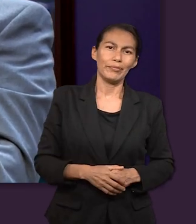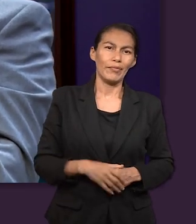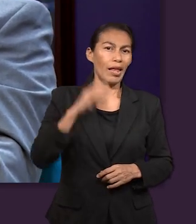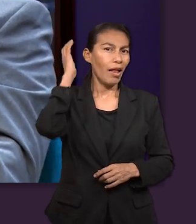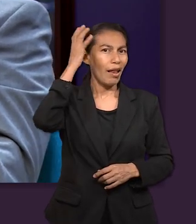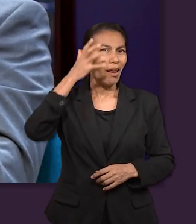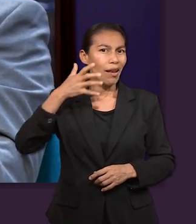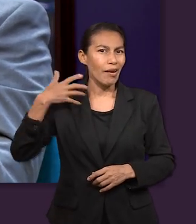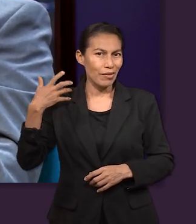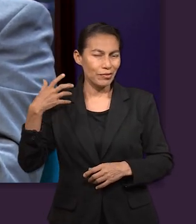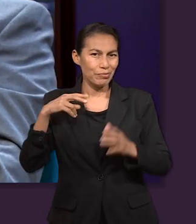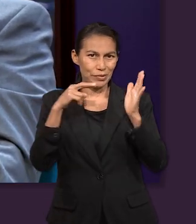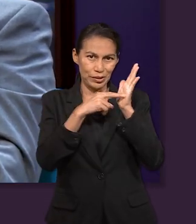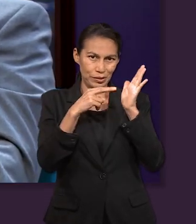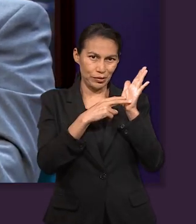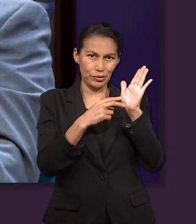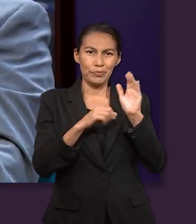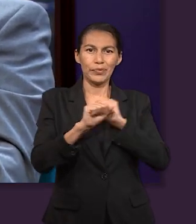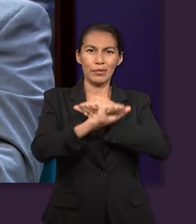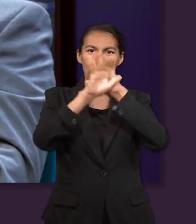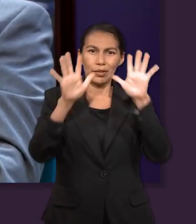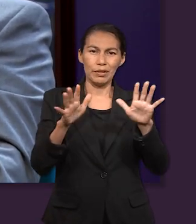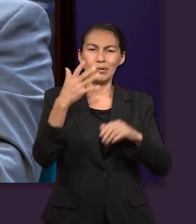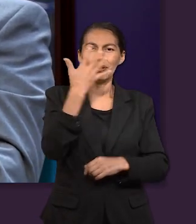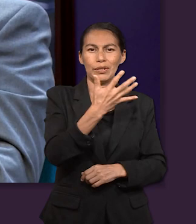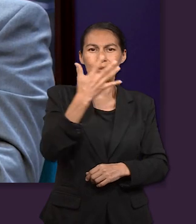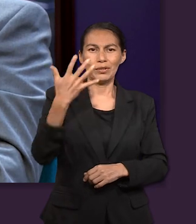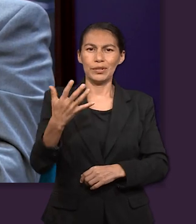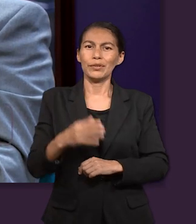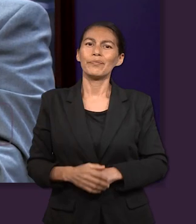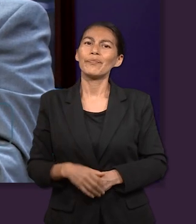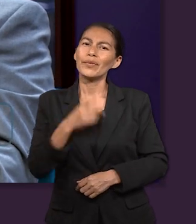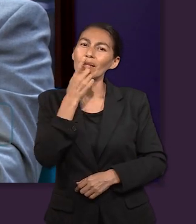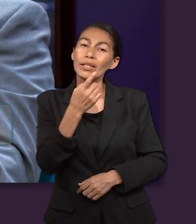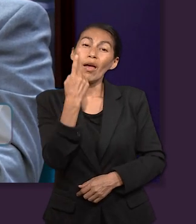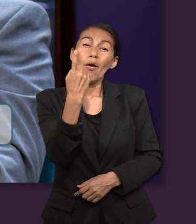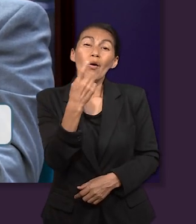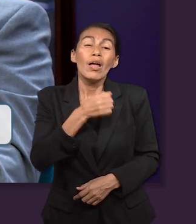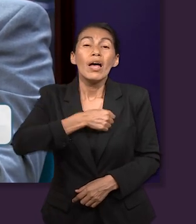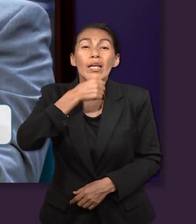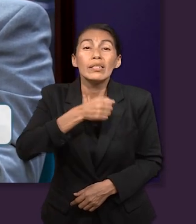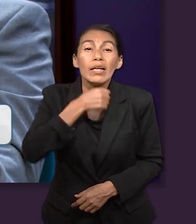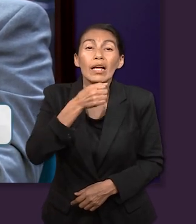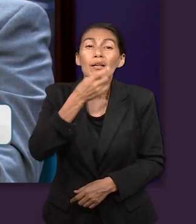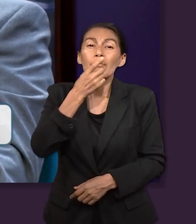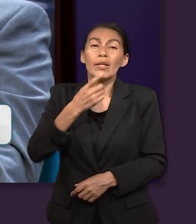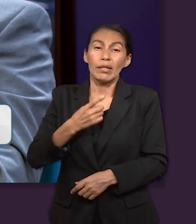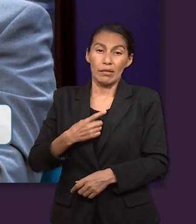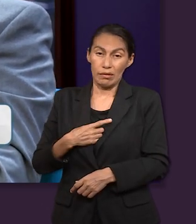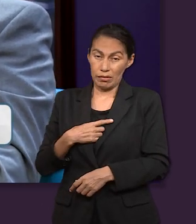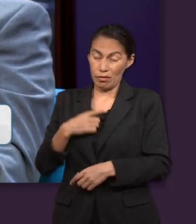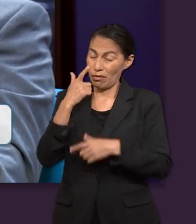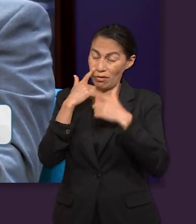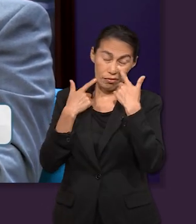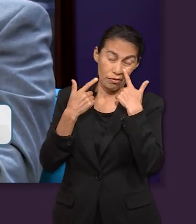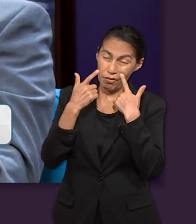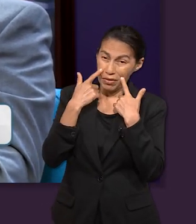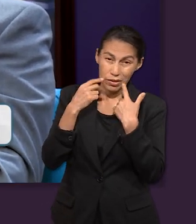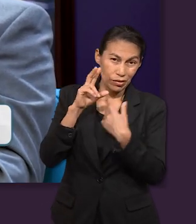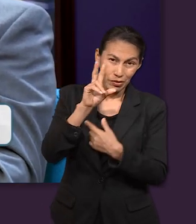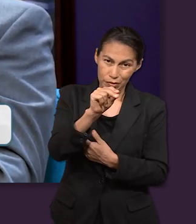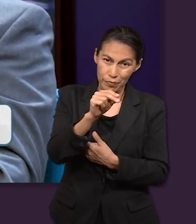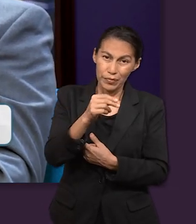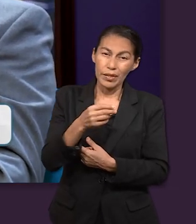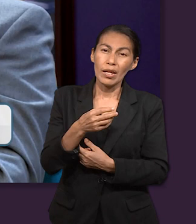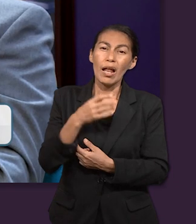además de la figura de león este versículo, Apocalipsis 5, 5. Dice, entonces uno de los ancianos me dijo, no llores, porque el